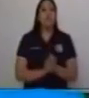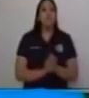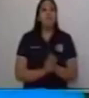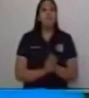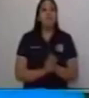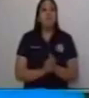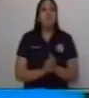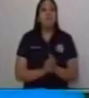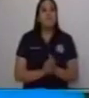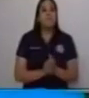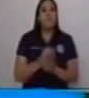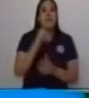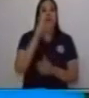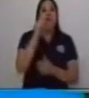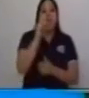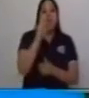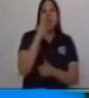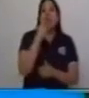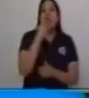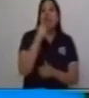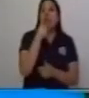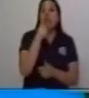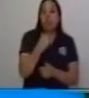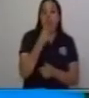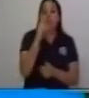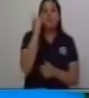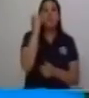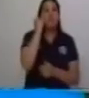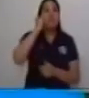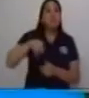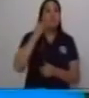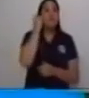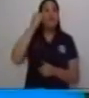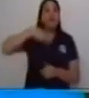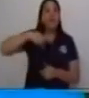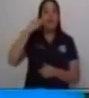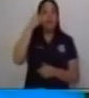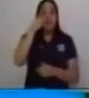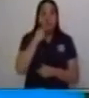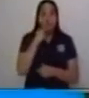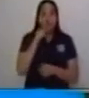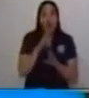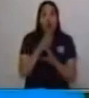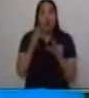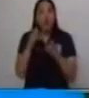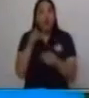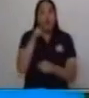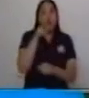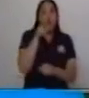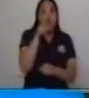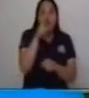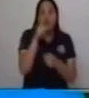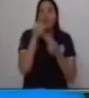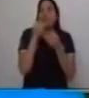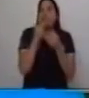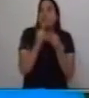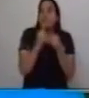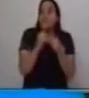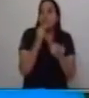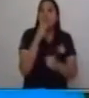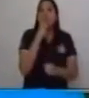como dijiste nunca debes usar el dijiste fuiste